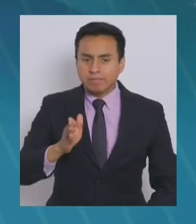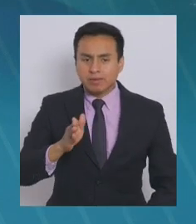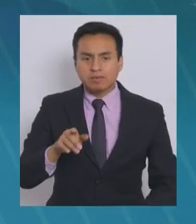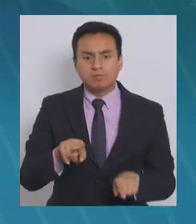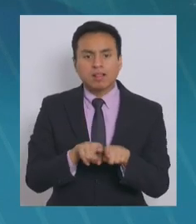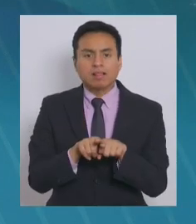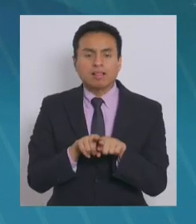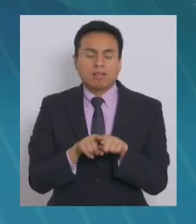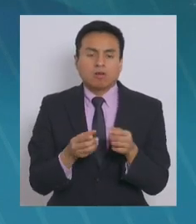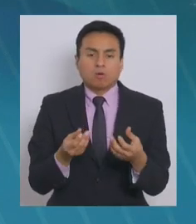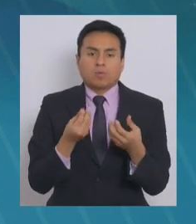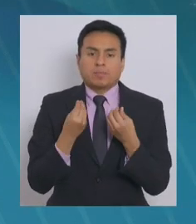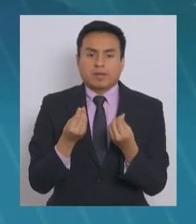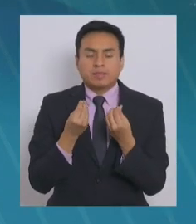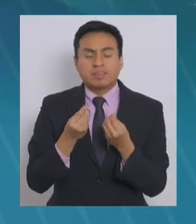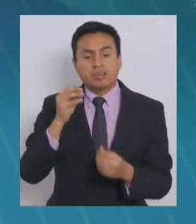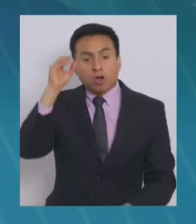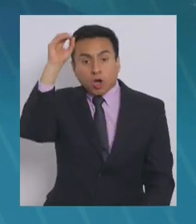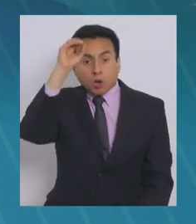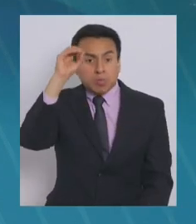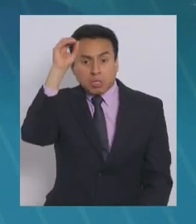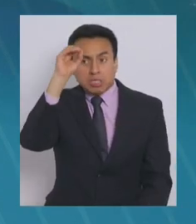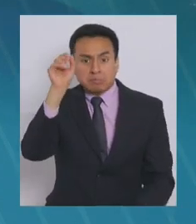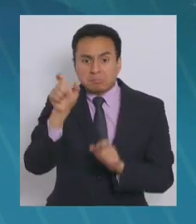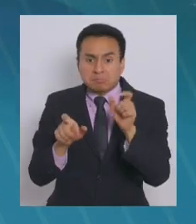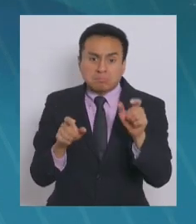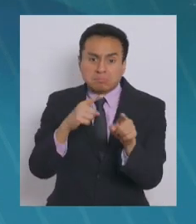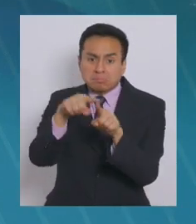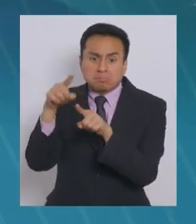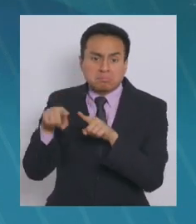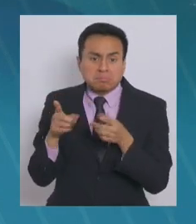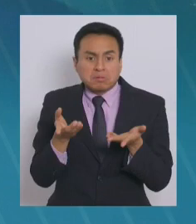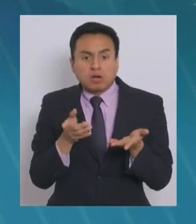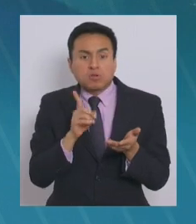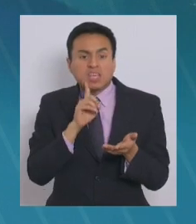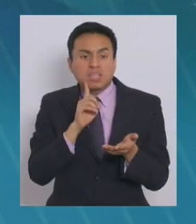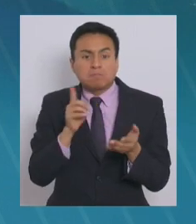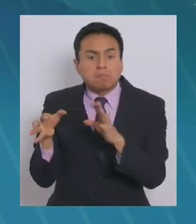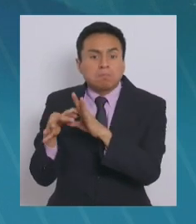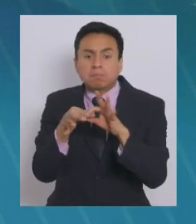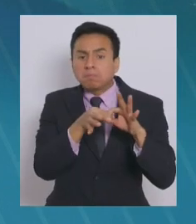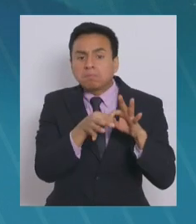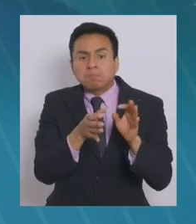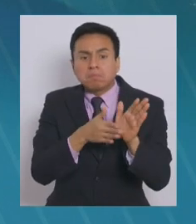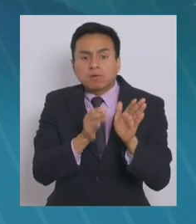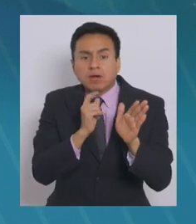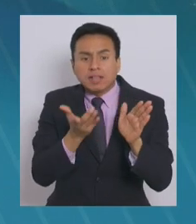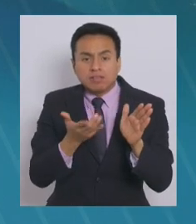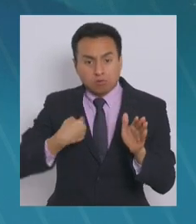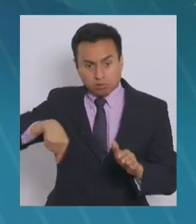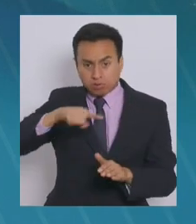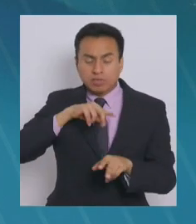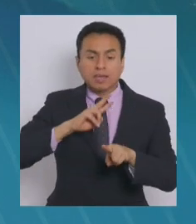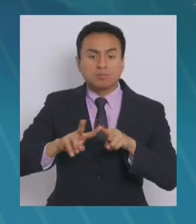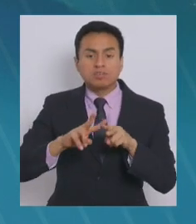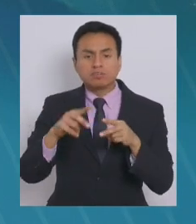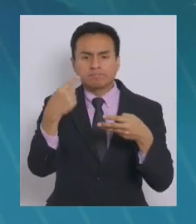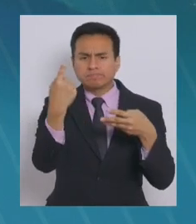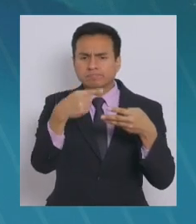Y, bueno, obviamente hay opiniones para todo y si alguno la tiene, me gustaría ver en qué se basa para aquello, porque claramente nosotros hemos hecho